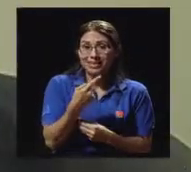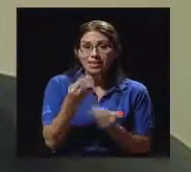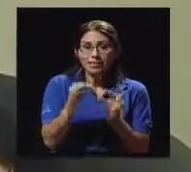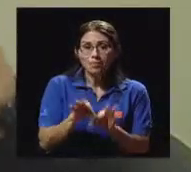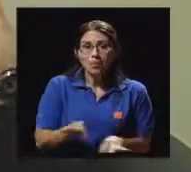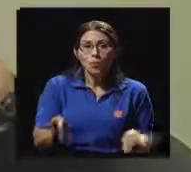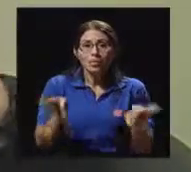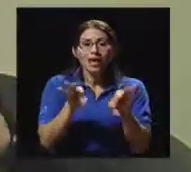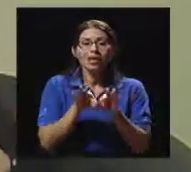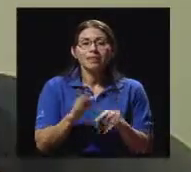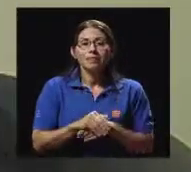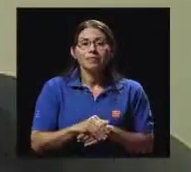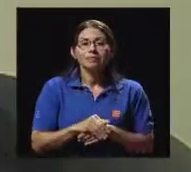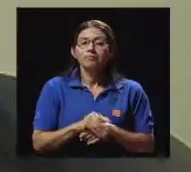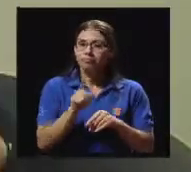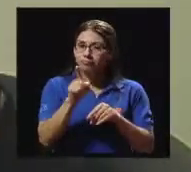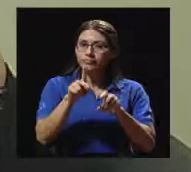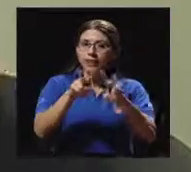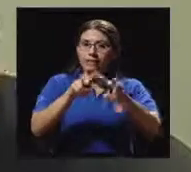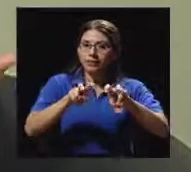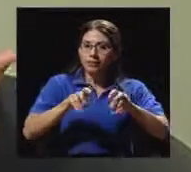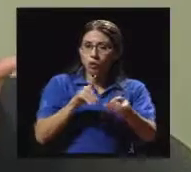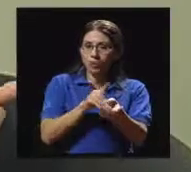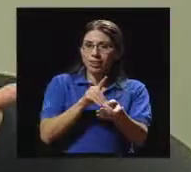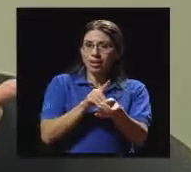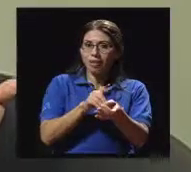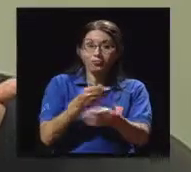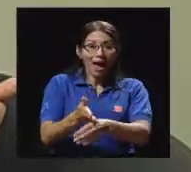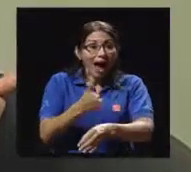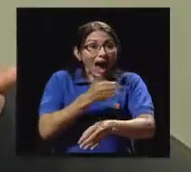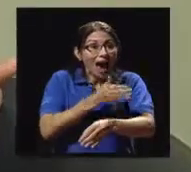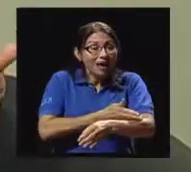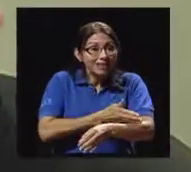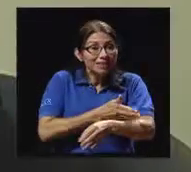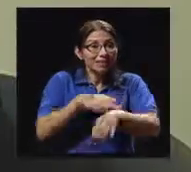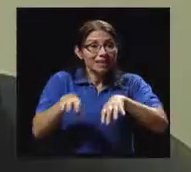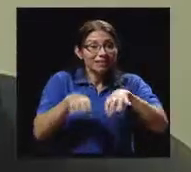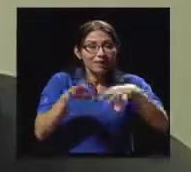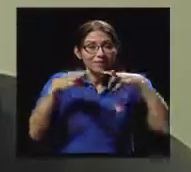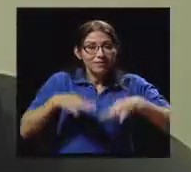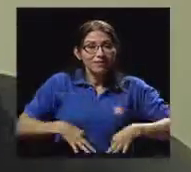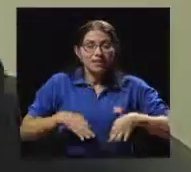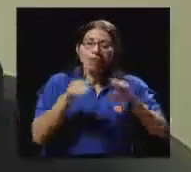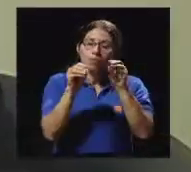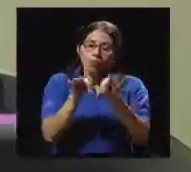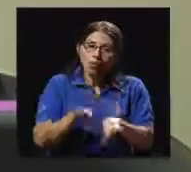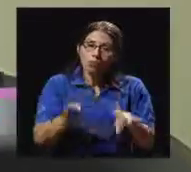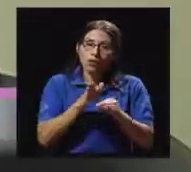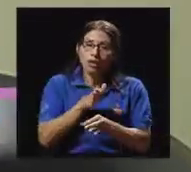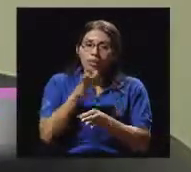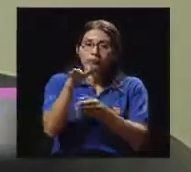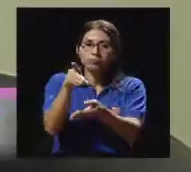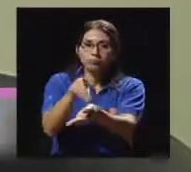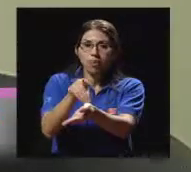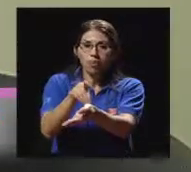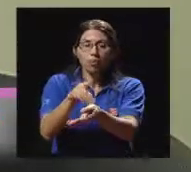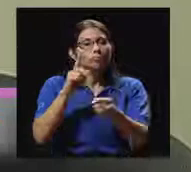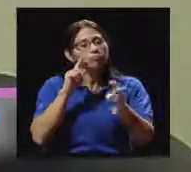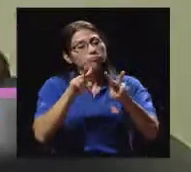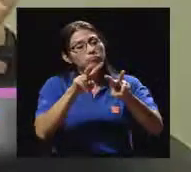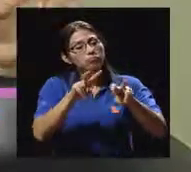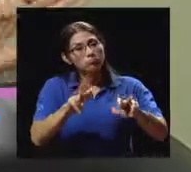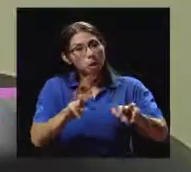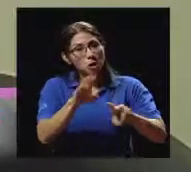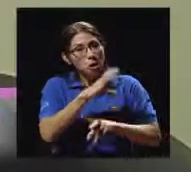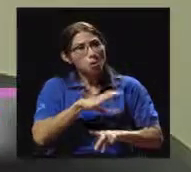la parte de revisión médica, ¿verdad? Antes de hacer cualquier actividad física, es importante que nos revisen para ver en qué condiciones